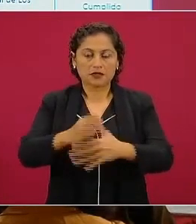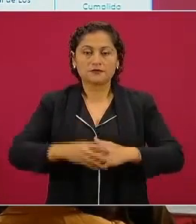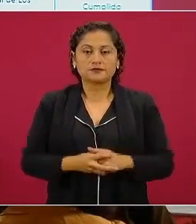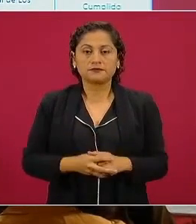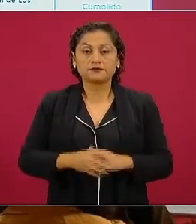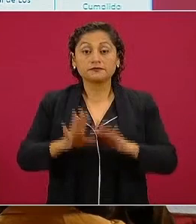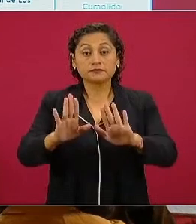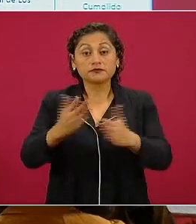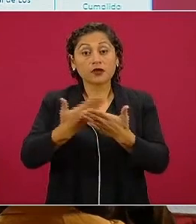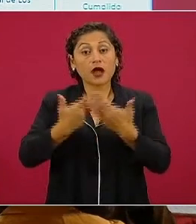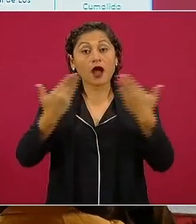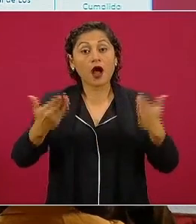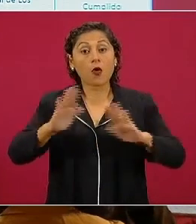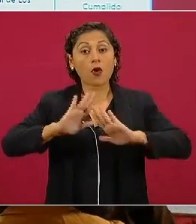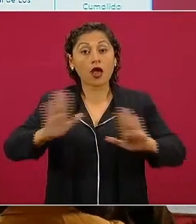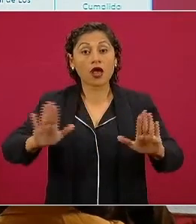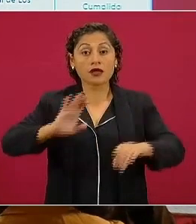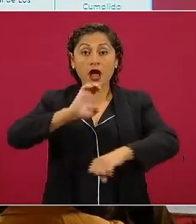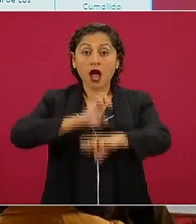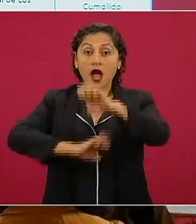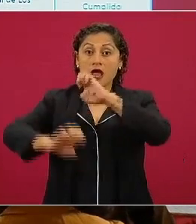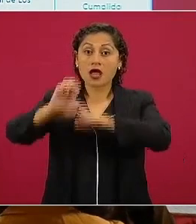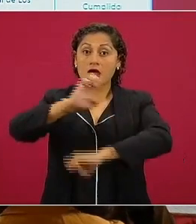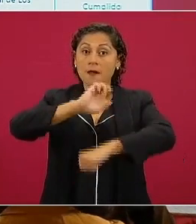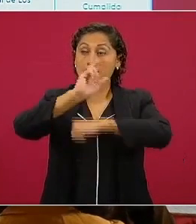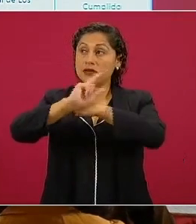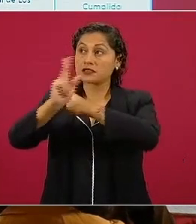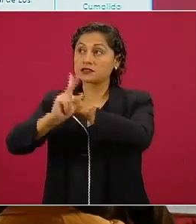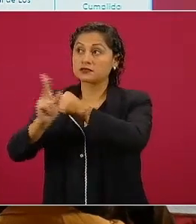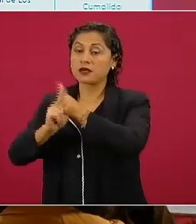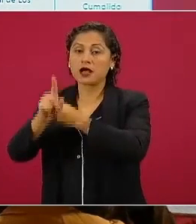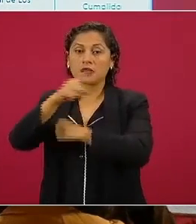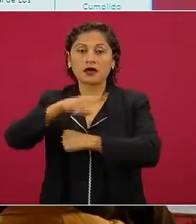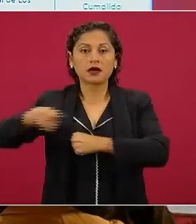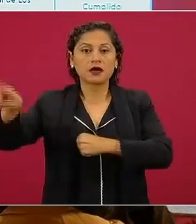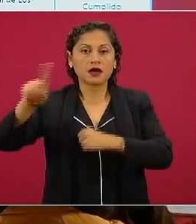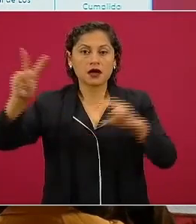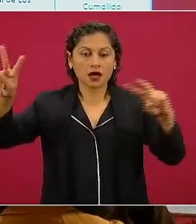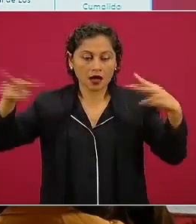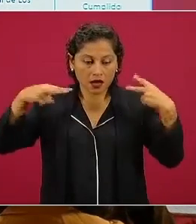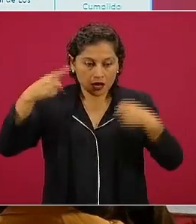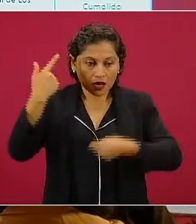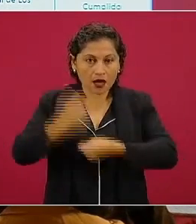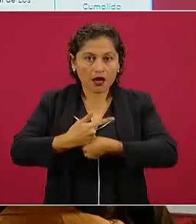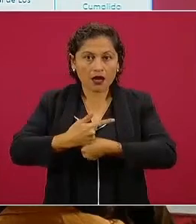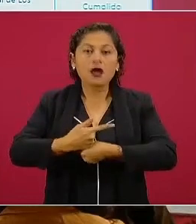todas las empresas extranjeras están entendiendo que es una nueva relación